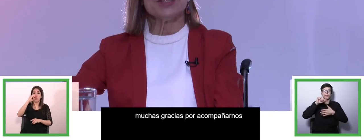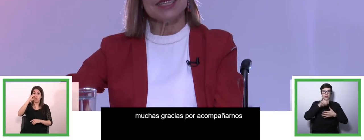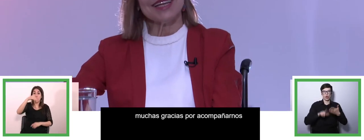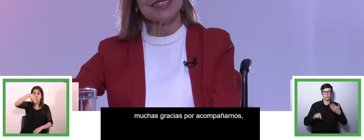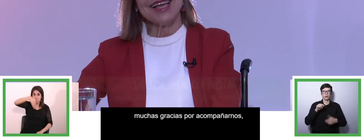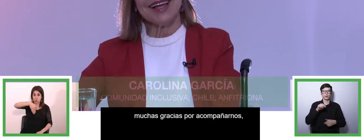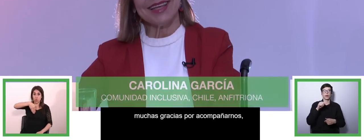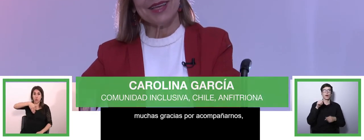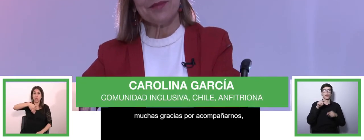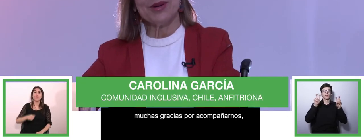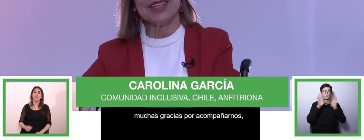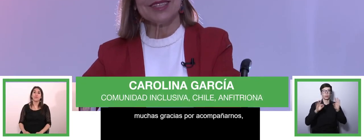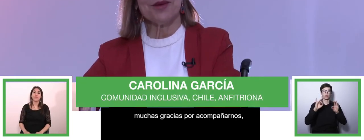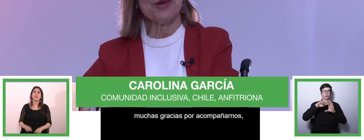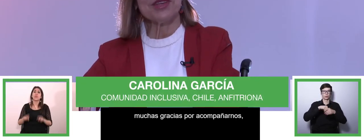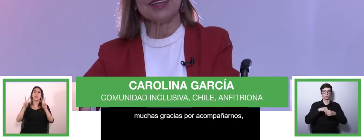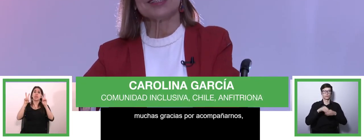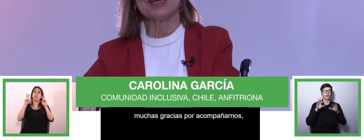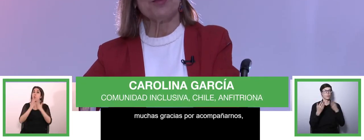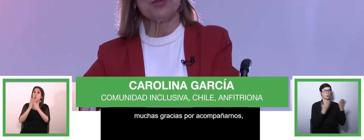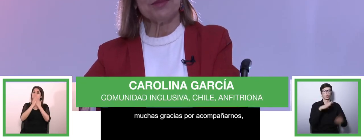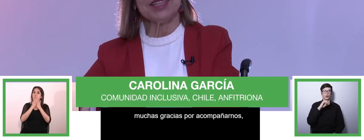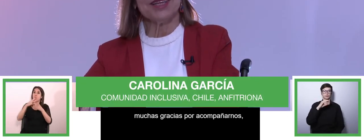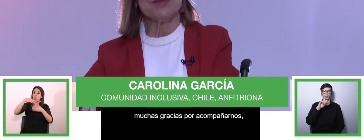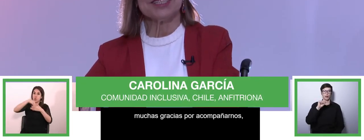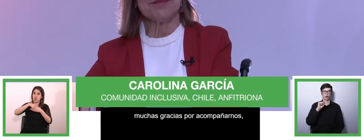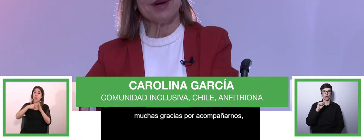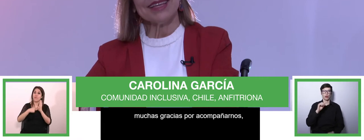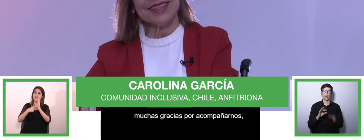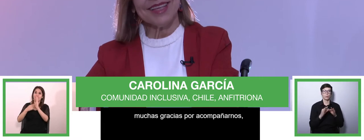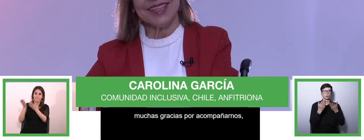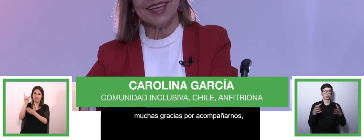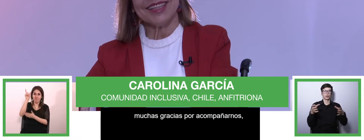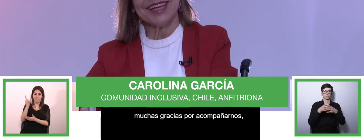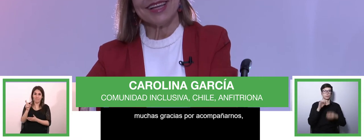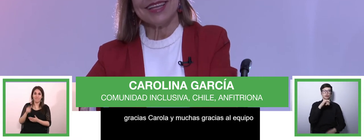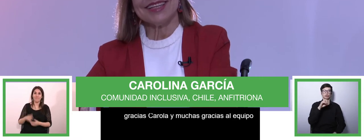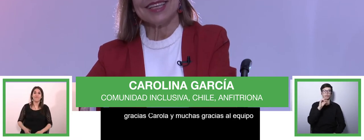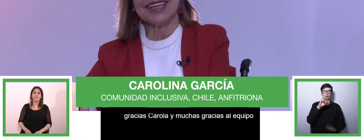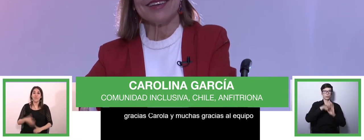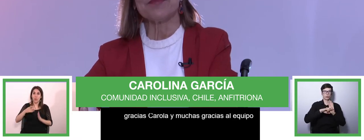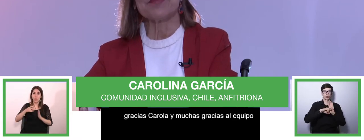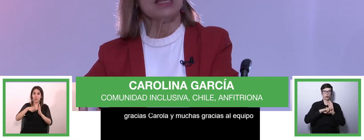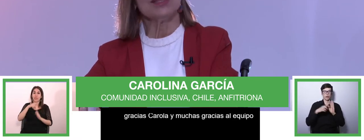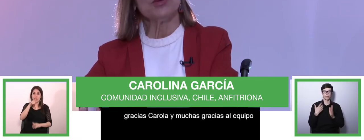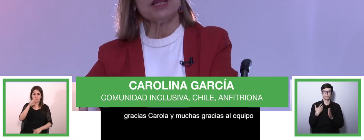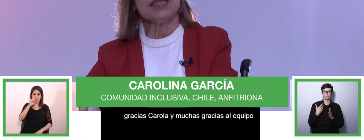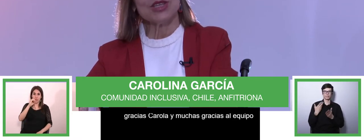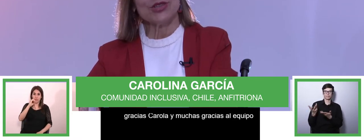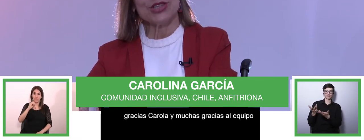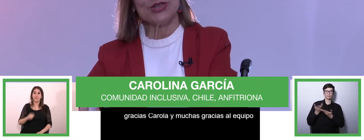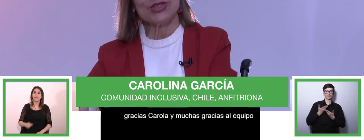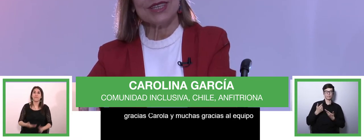Y muchas gracias al equipo de Ciro Project por permitirme ser parte de esta iniciativa. En